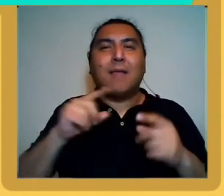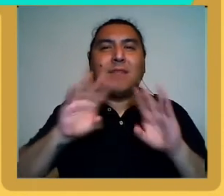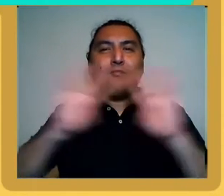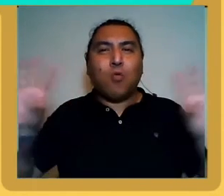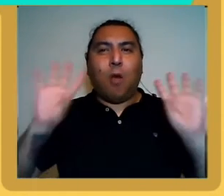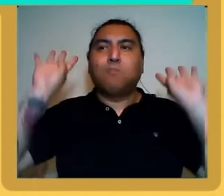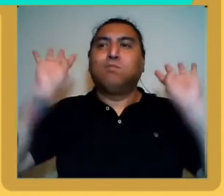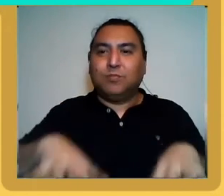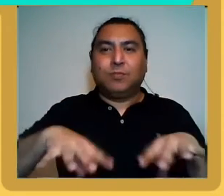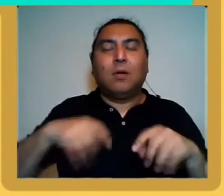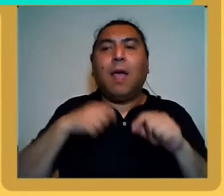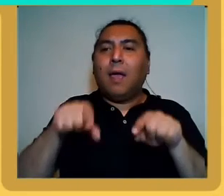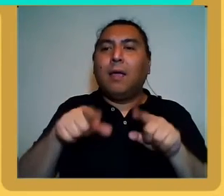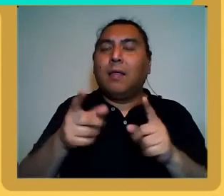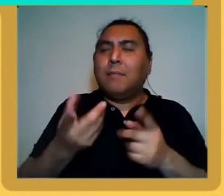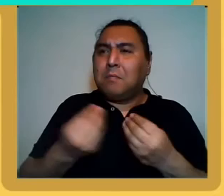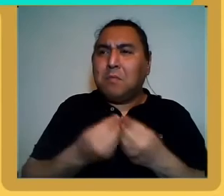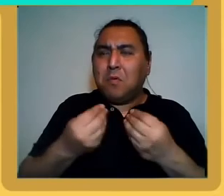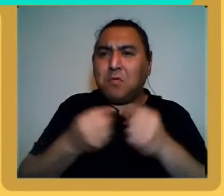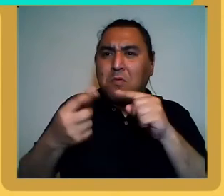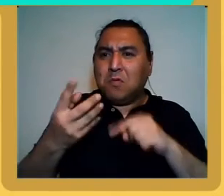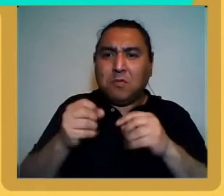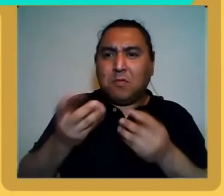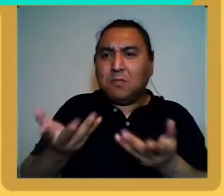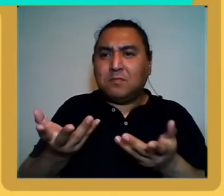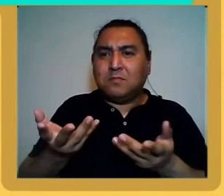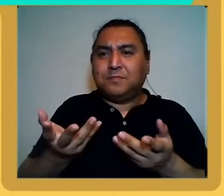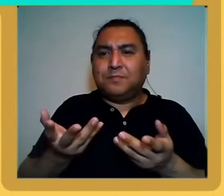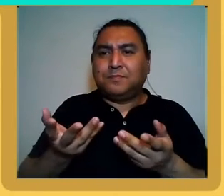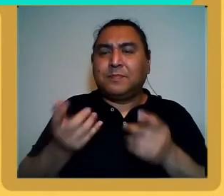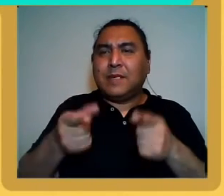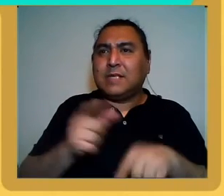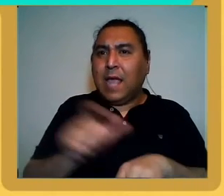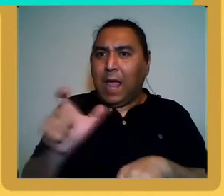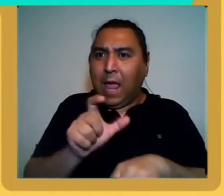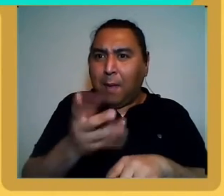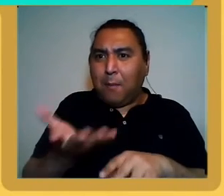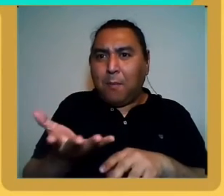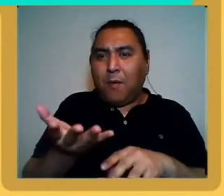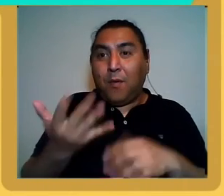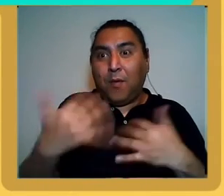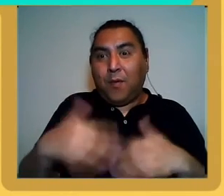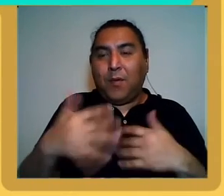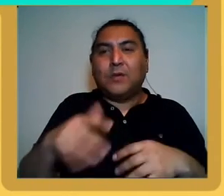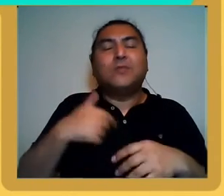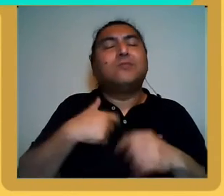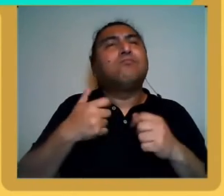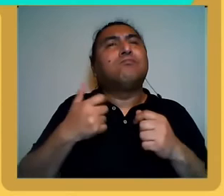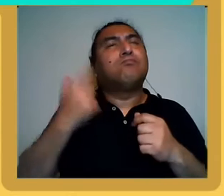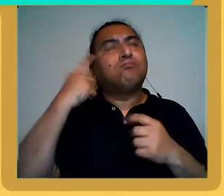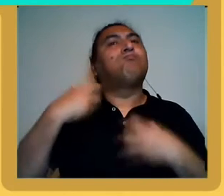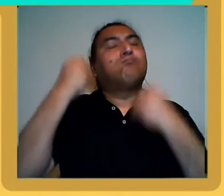terminaban las fronteras, en fin, toda esa década, y, bueno, dije, este es el momento que Arcor